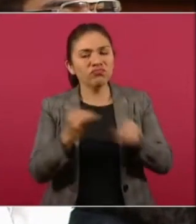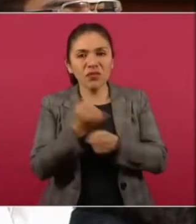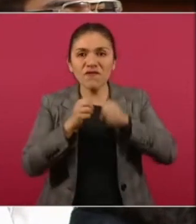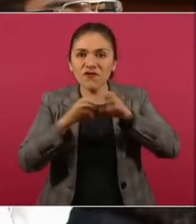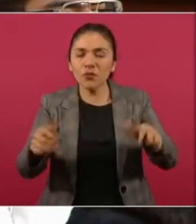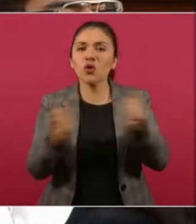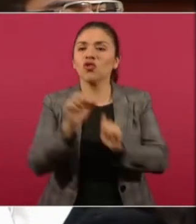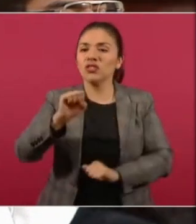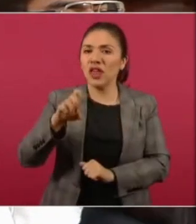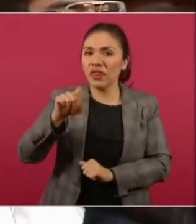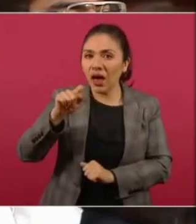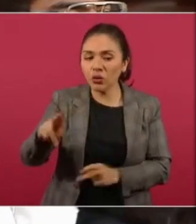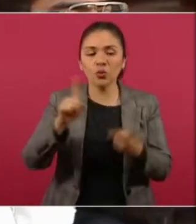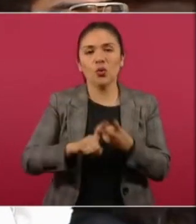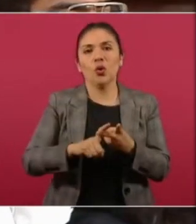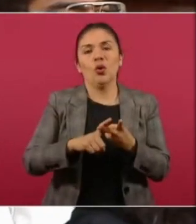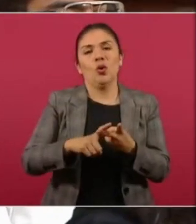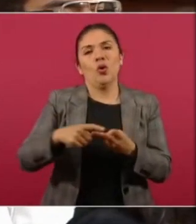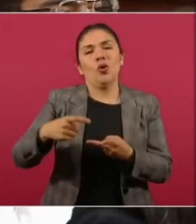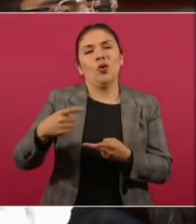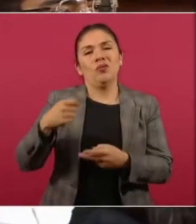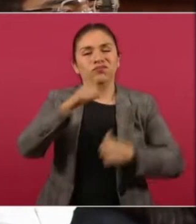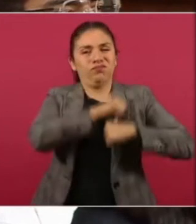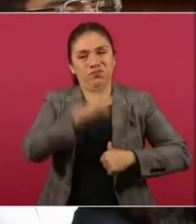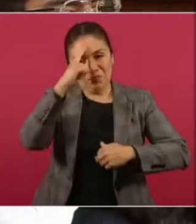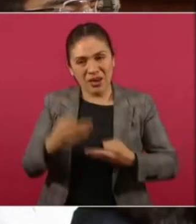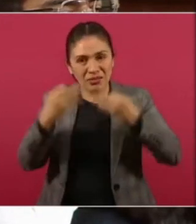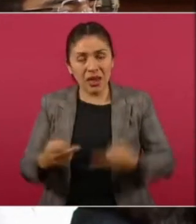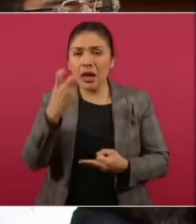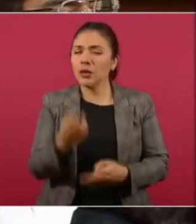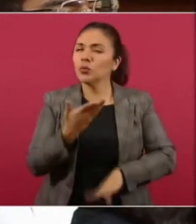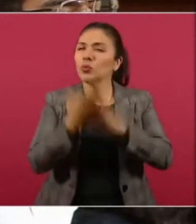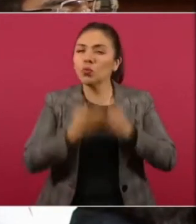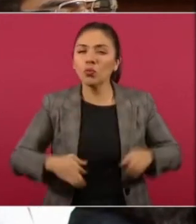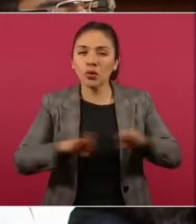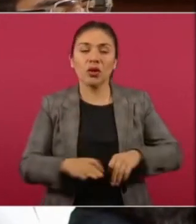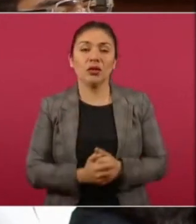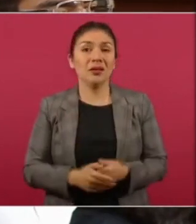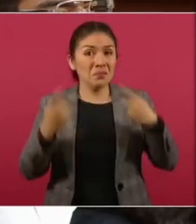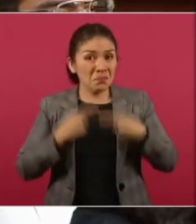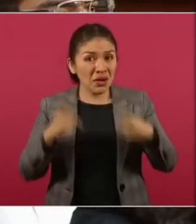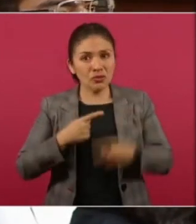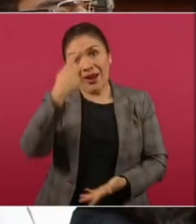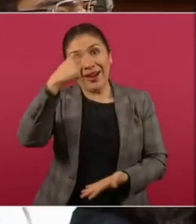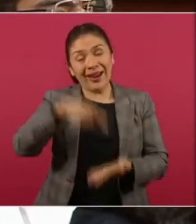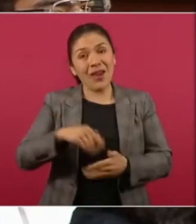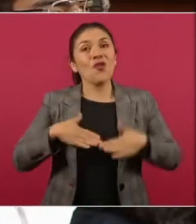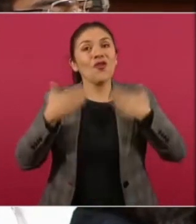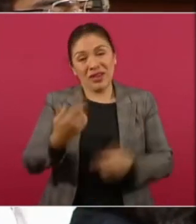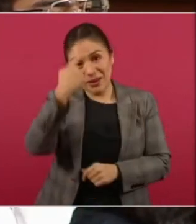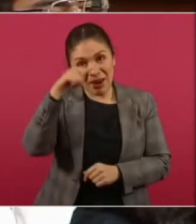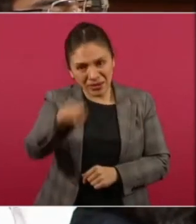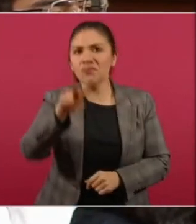Procuraduría Agraria a dar un informe sobre la tierra, porque es un punto importante, presidente. La gente cree en usted, efectivamente.